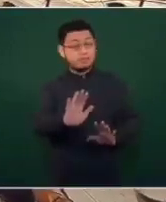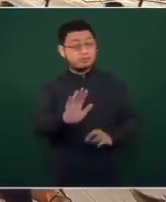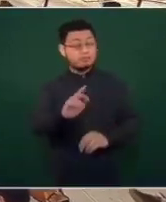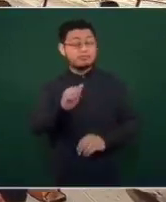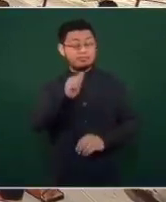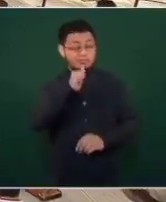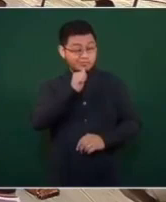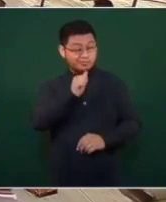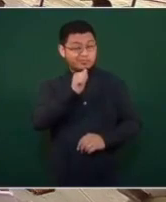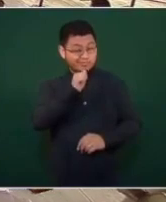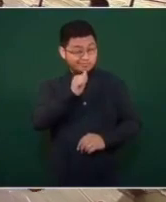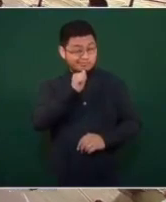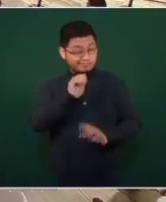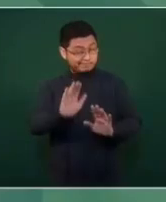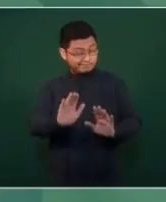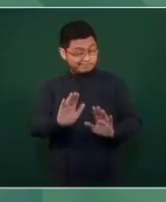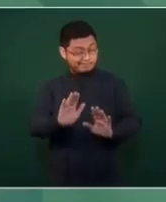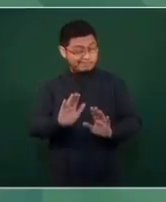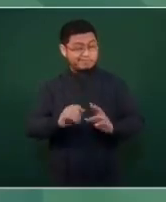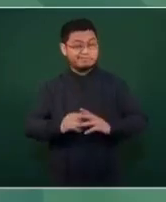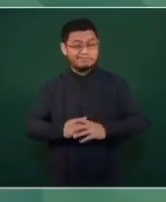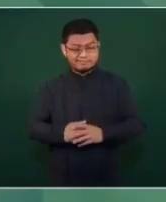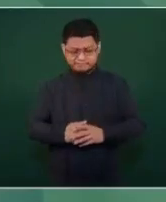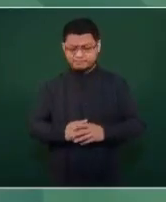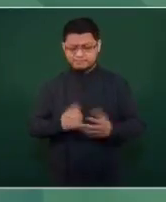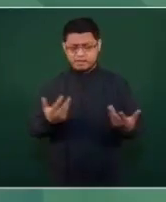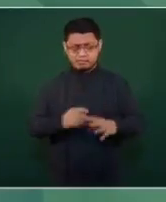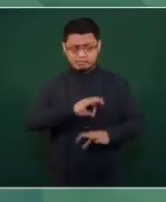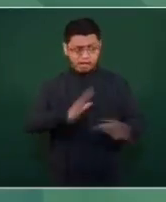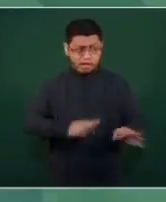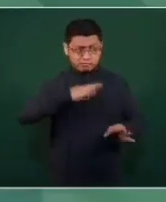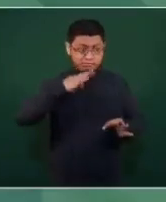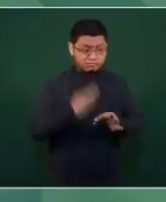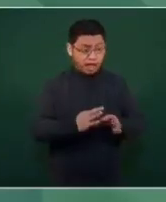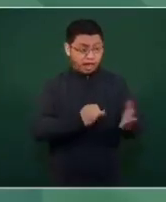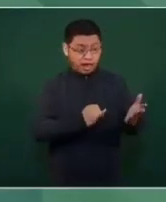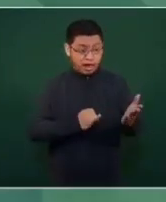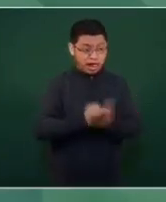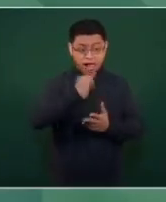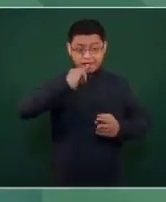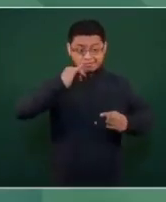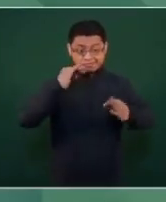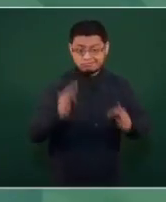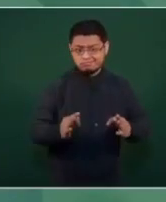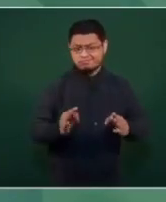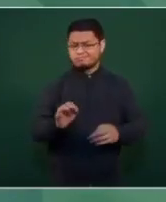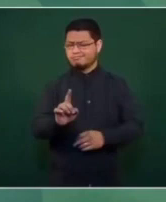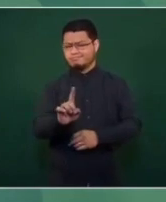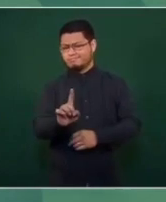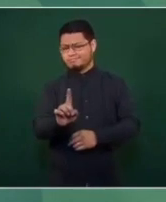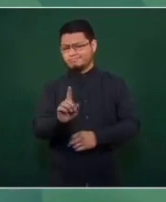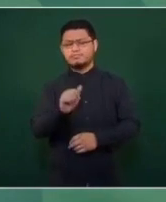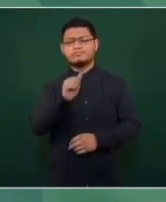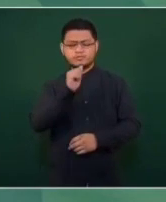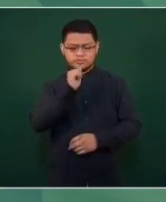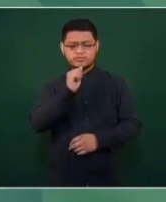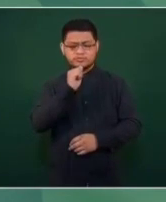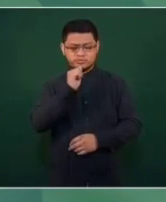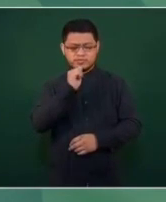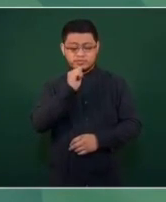son resoluciones definitivas. Aquí el